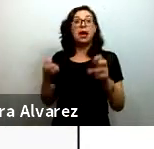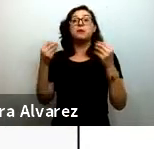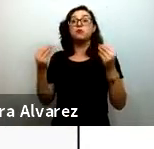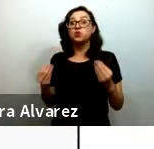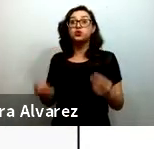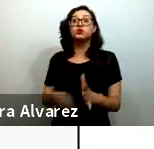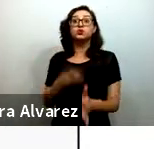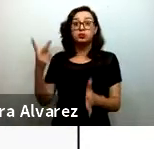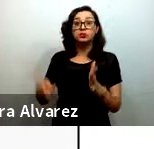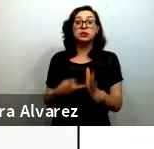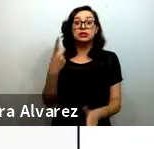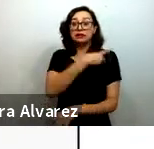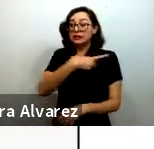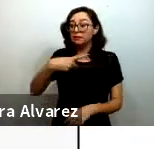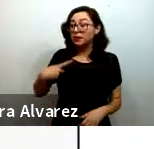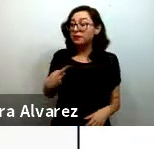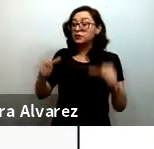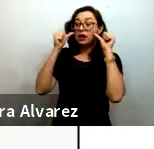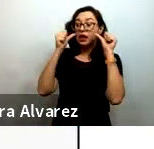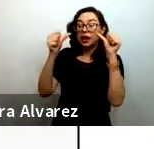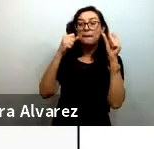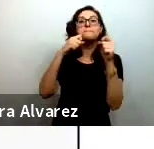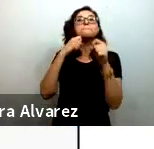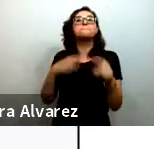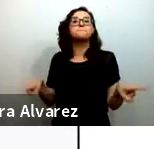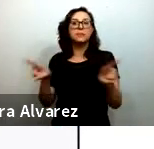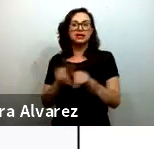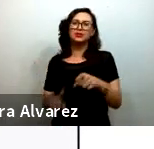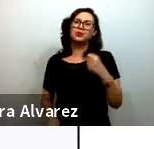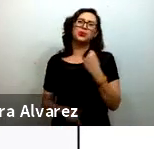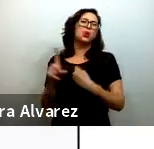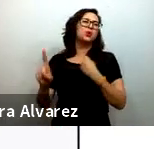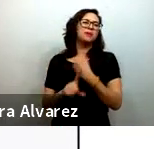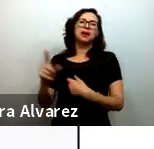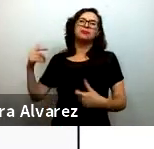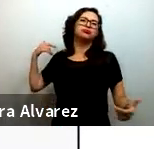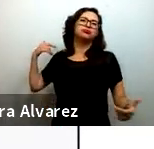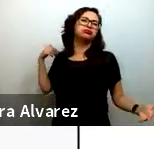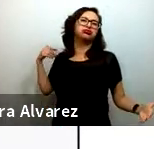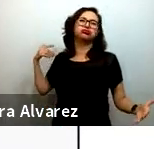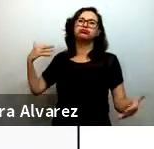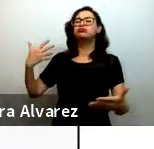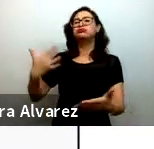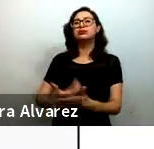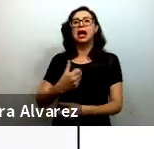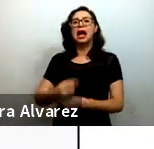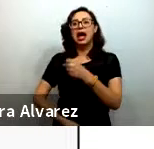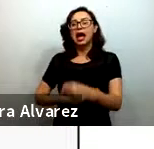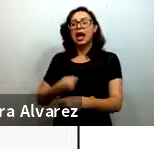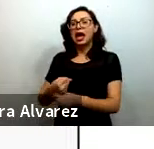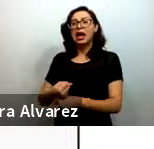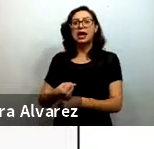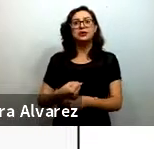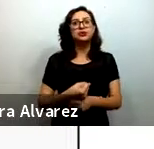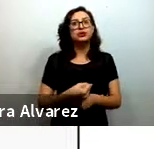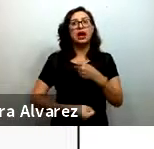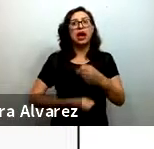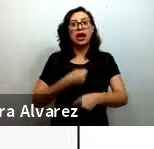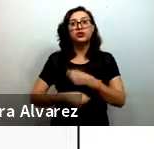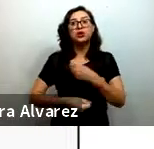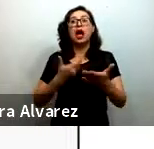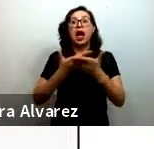cuenta, y problemas de larga data, que la pandemia solamente